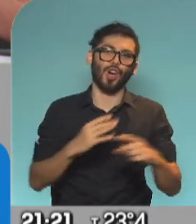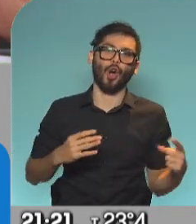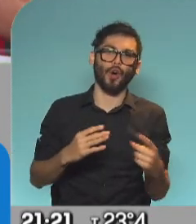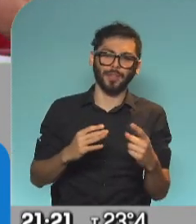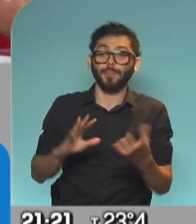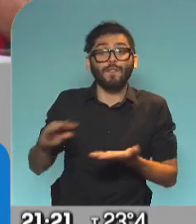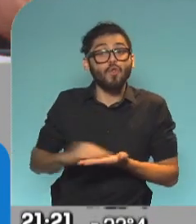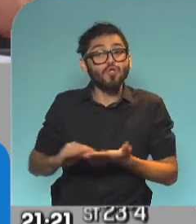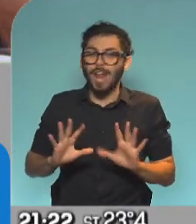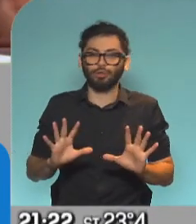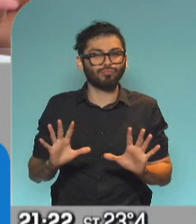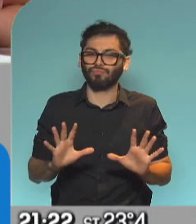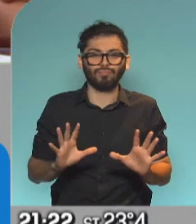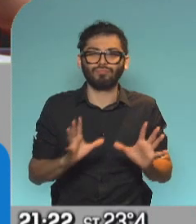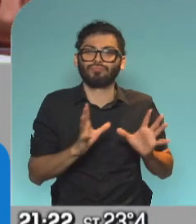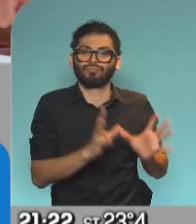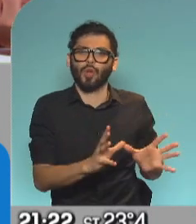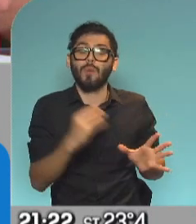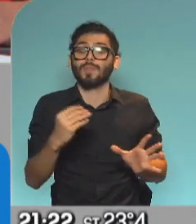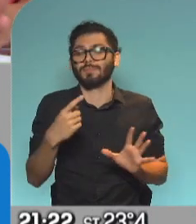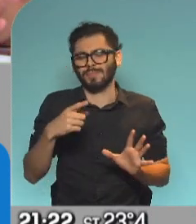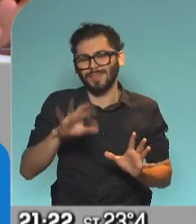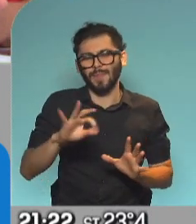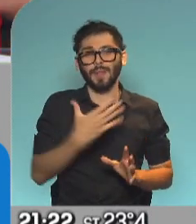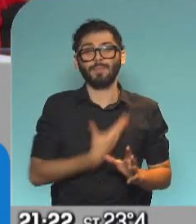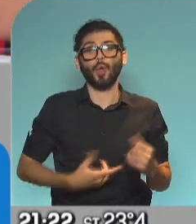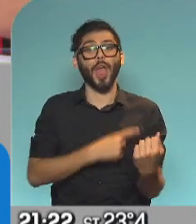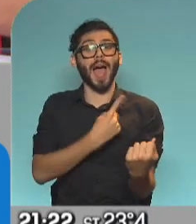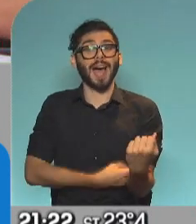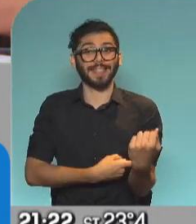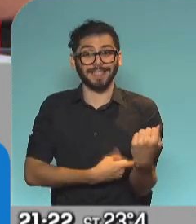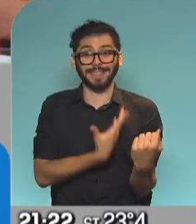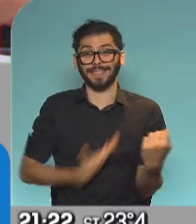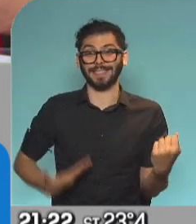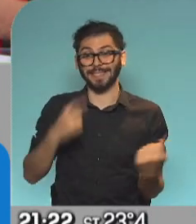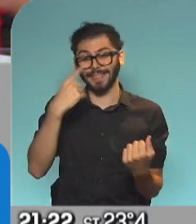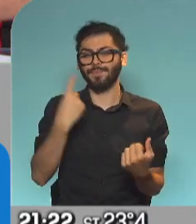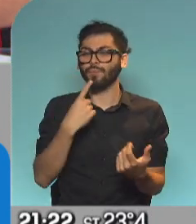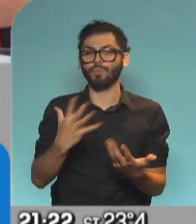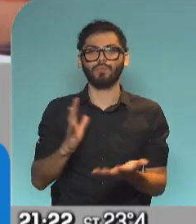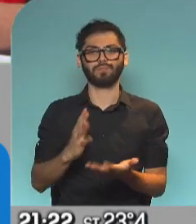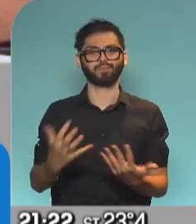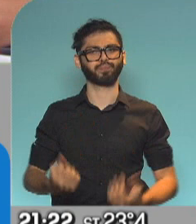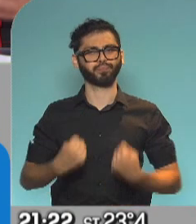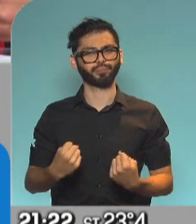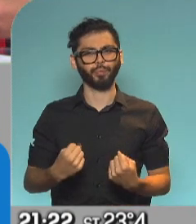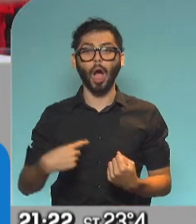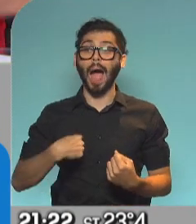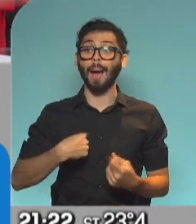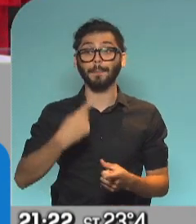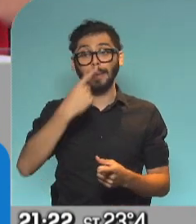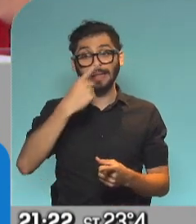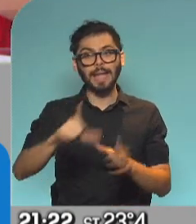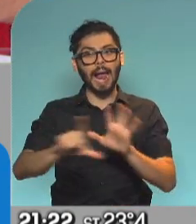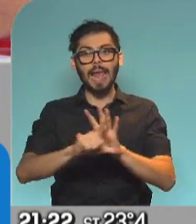funcionarios, porque sabemos que el Ejecutivo le puso, si querés, el cuerpo a este proyecto cuando Alberto Fernández dijo, a mí me interesa que